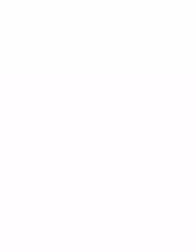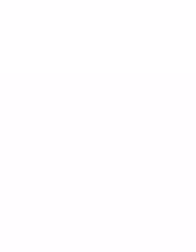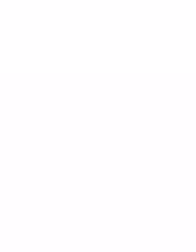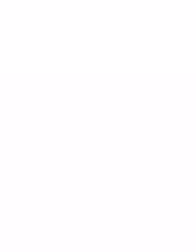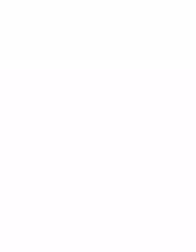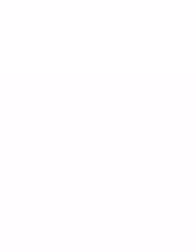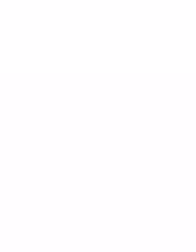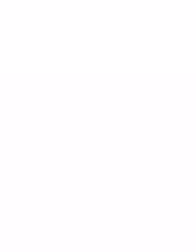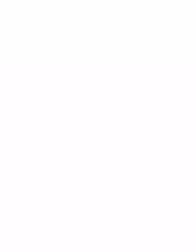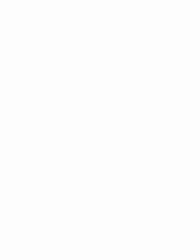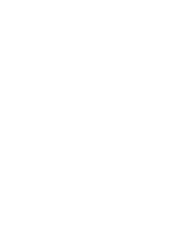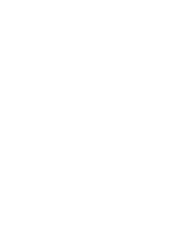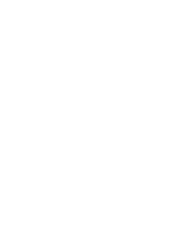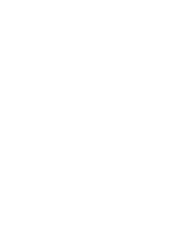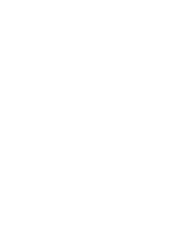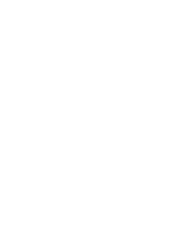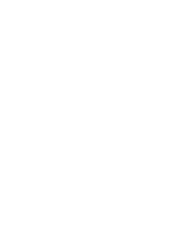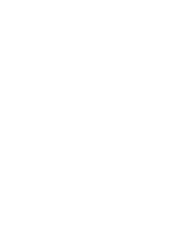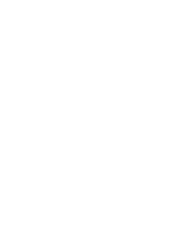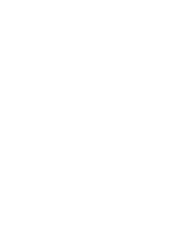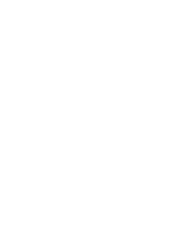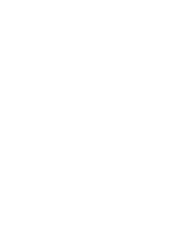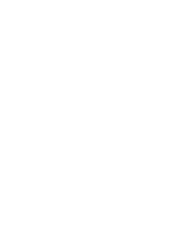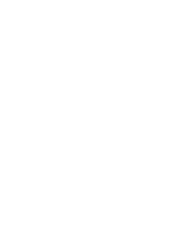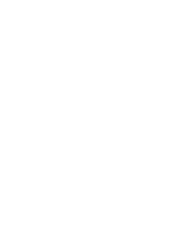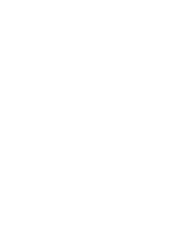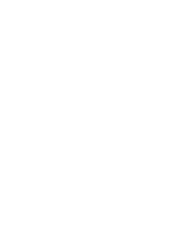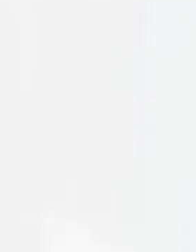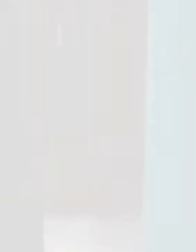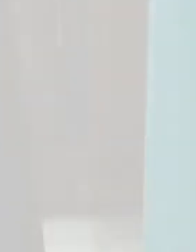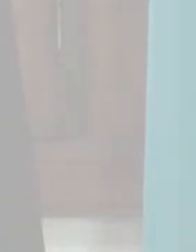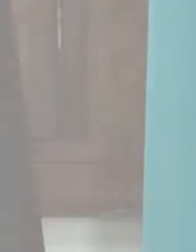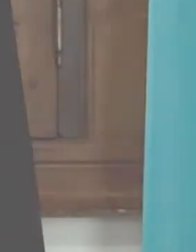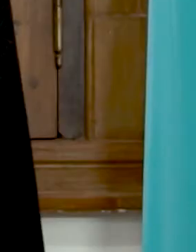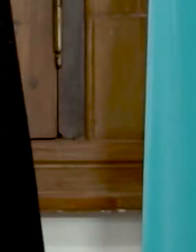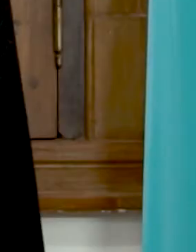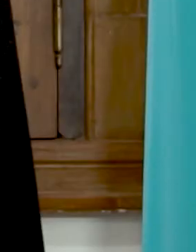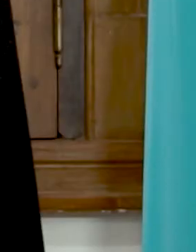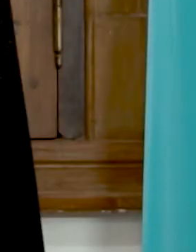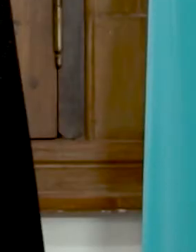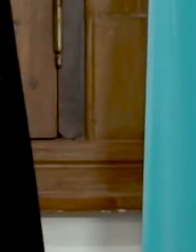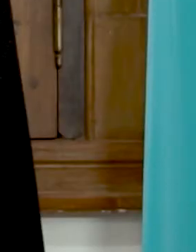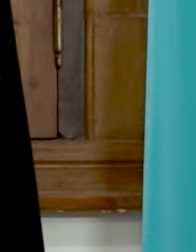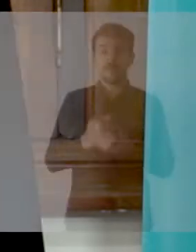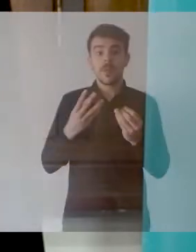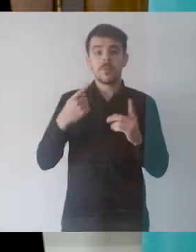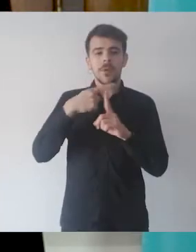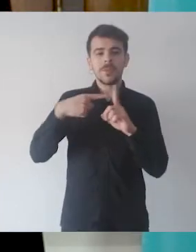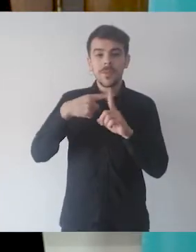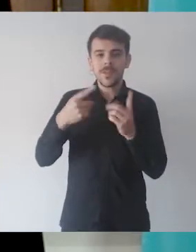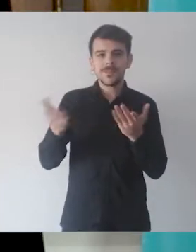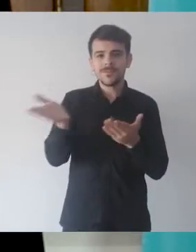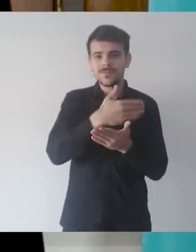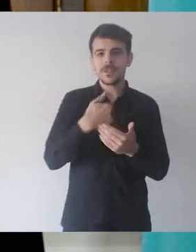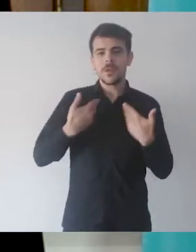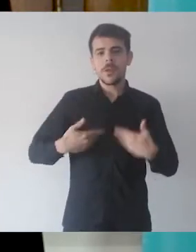en el marco de las acciones de prevención del coronavirus. Buen mediodía vecinos, soy Pablo Testa, Secretario Legal